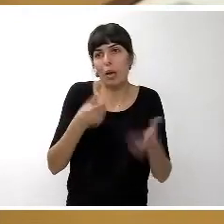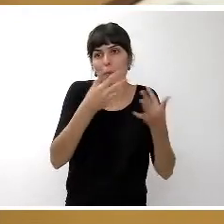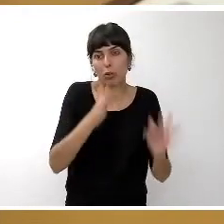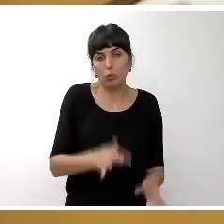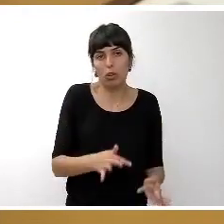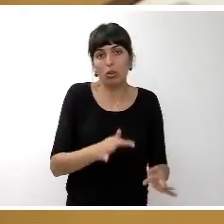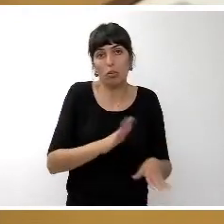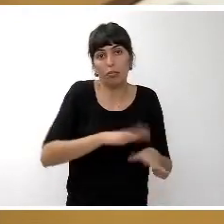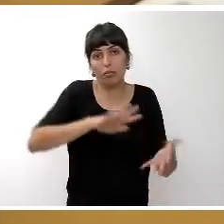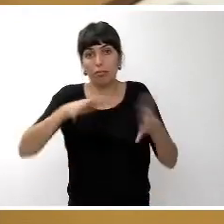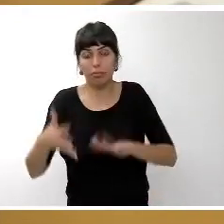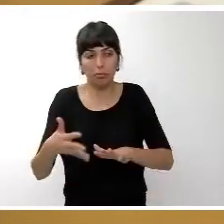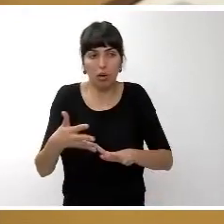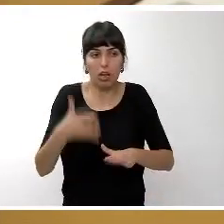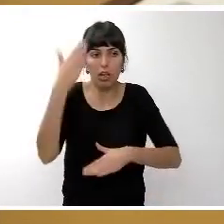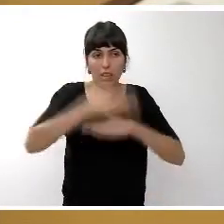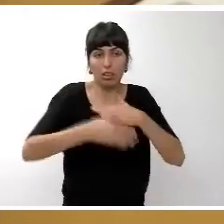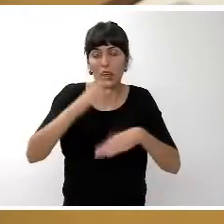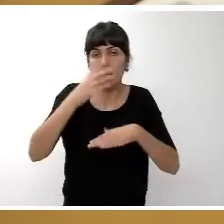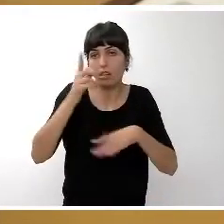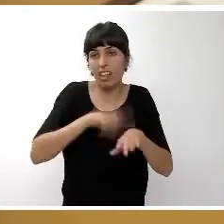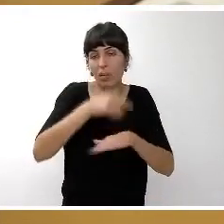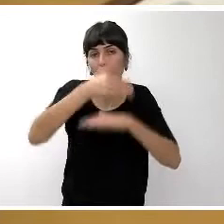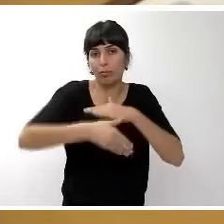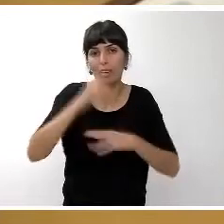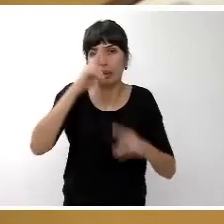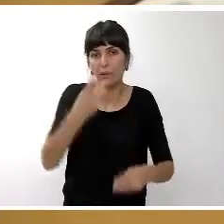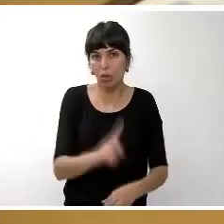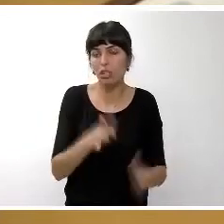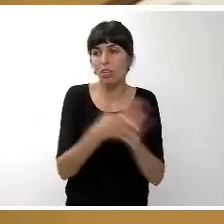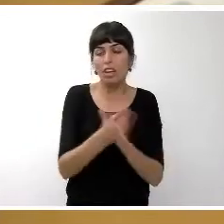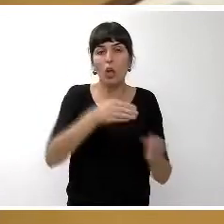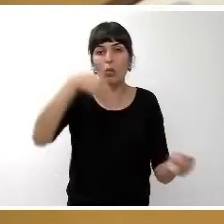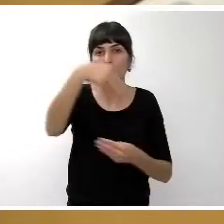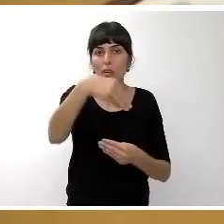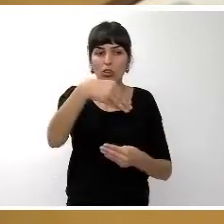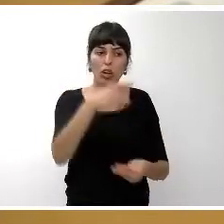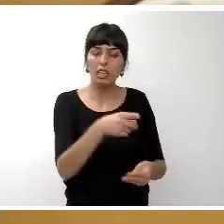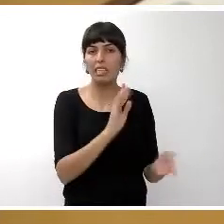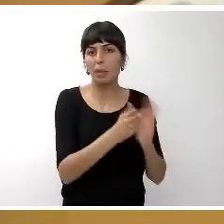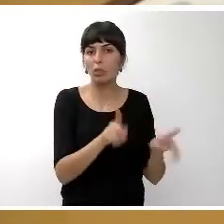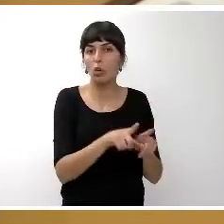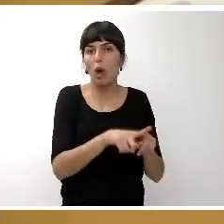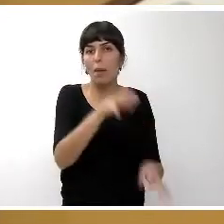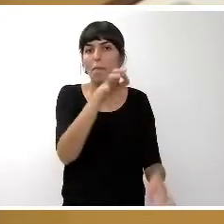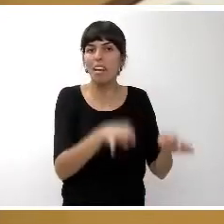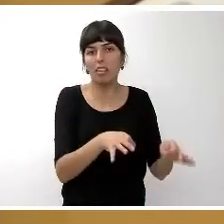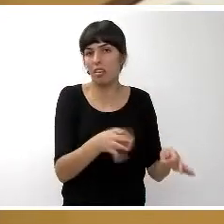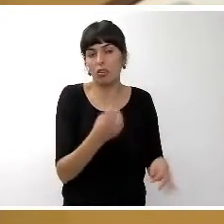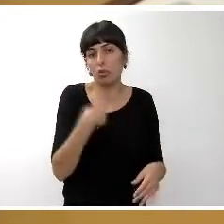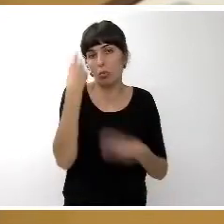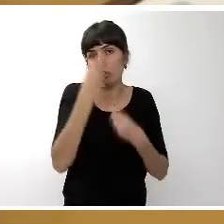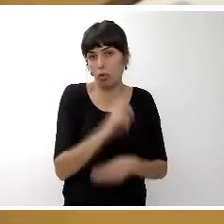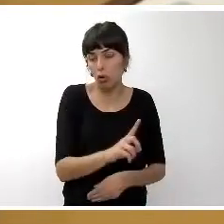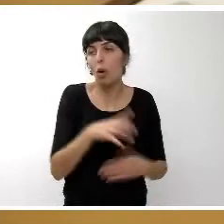definitiva creo que no se ha tratado el documento como merece como es el más importante del presente mandato pero